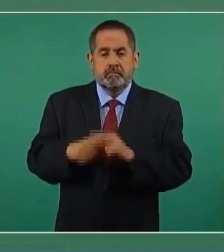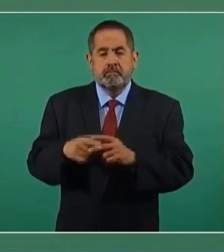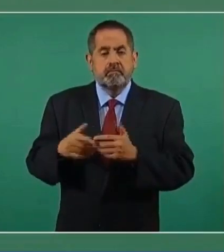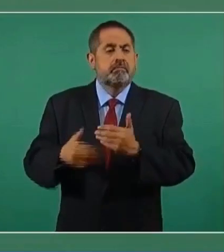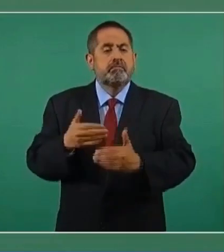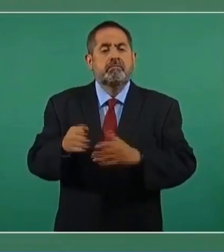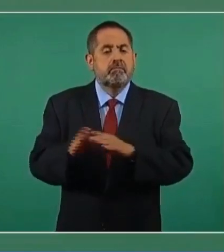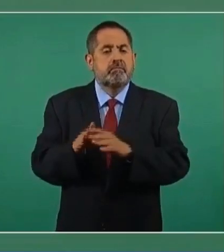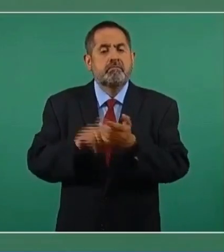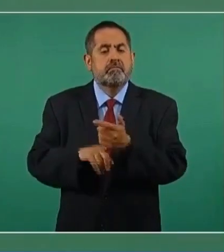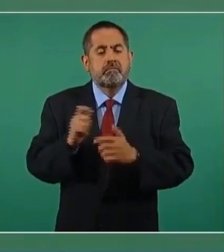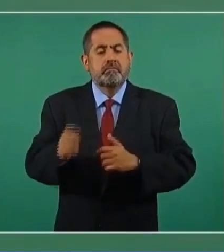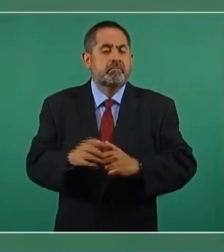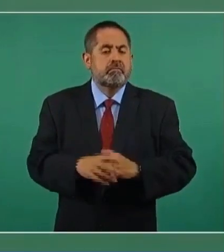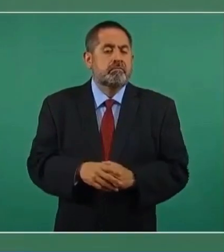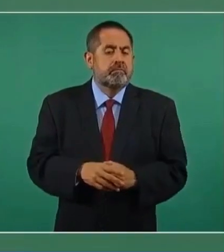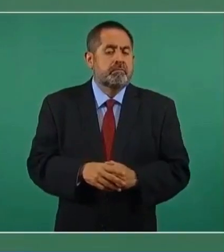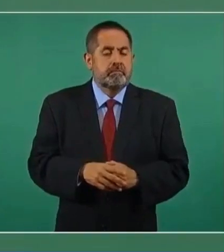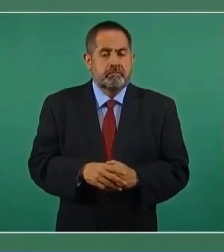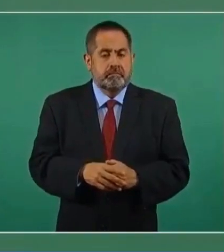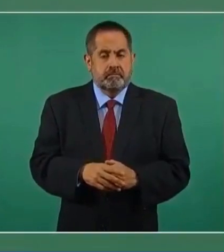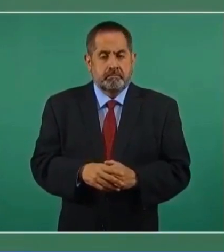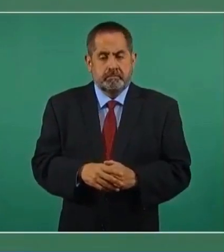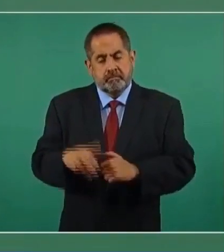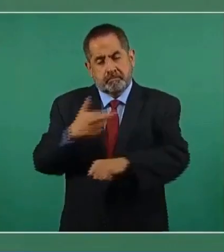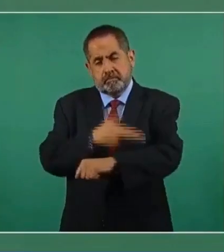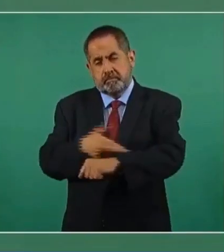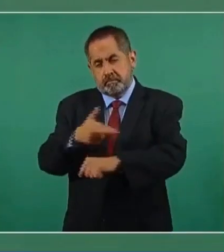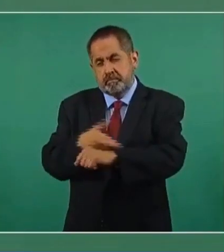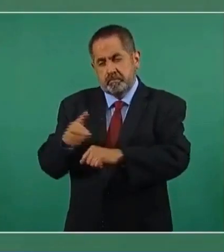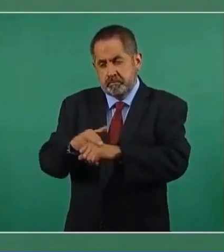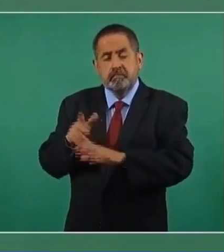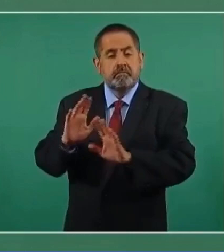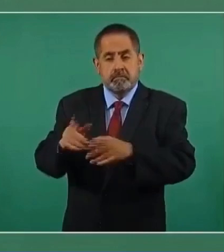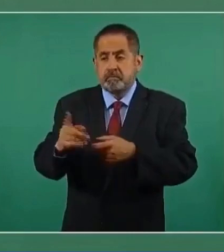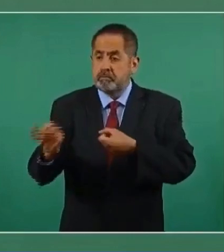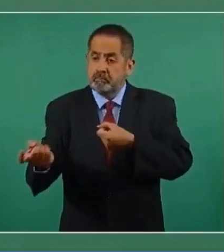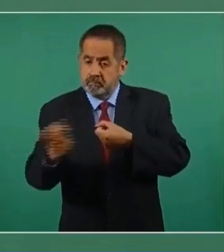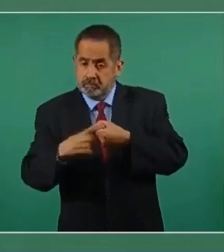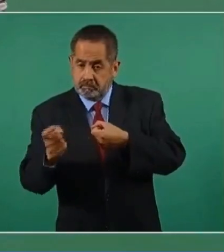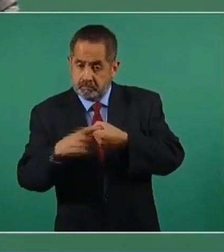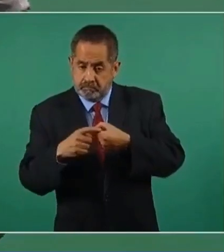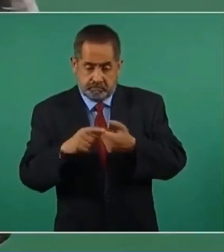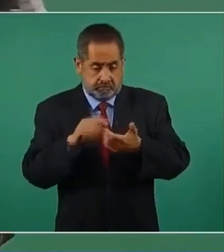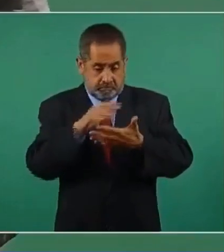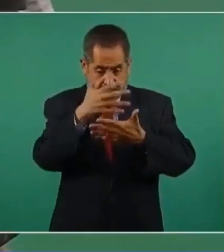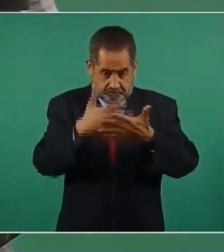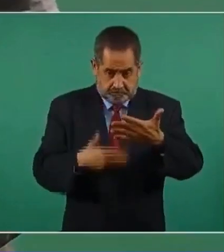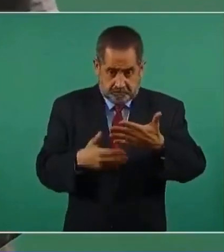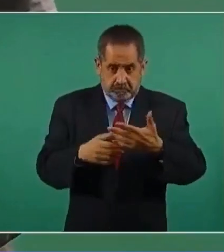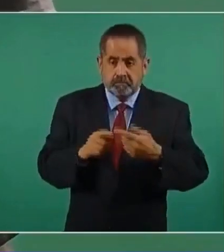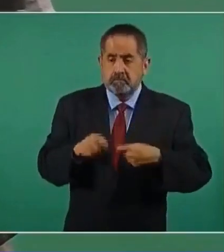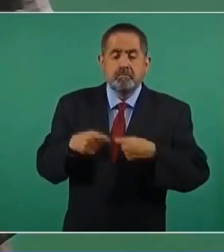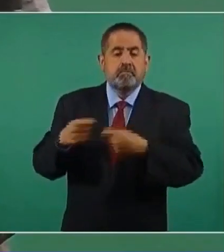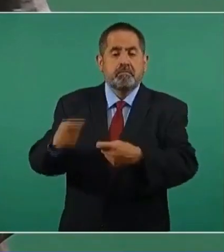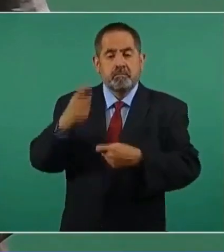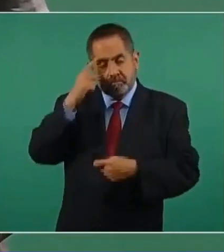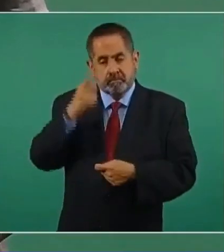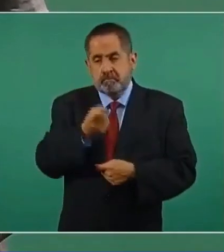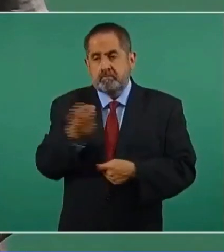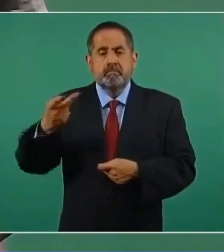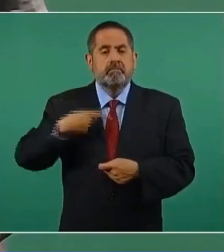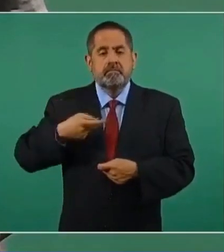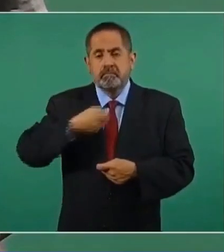la inscripción para los de 65